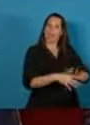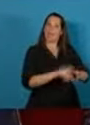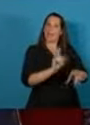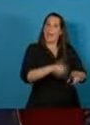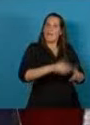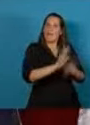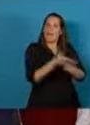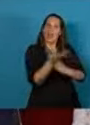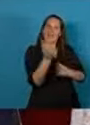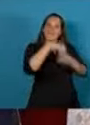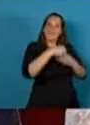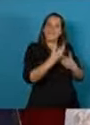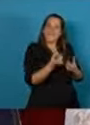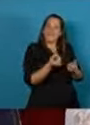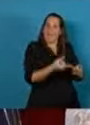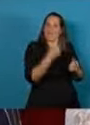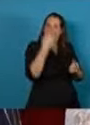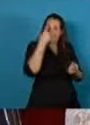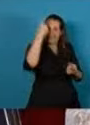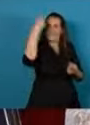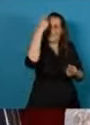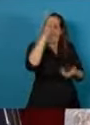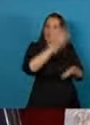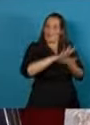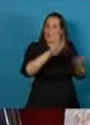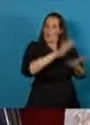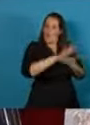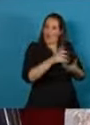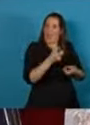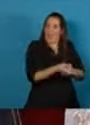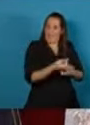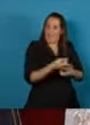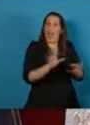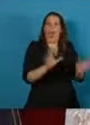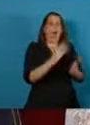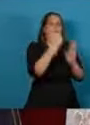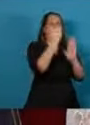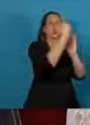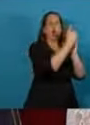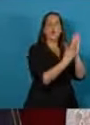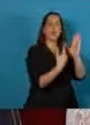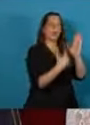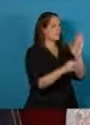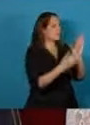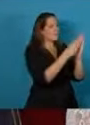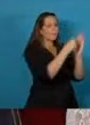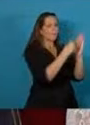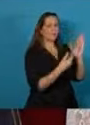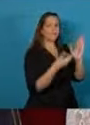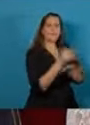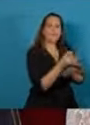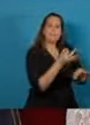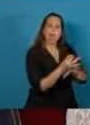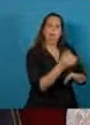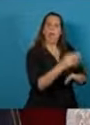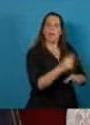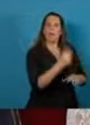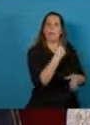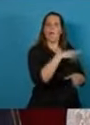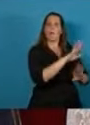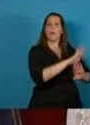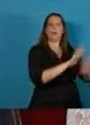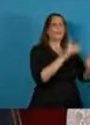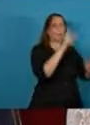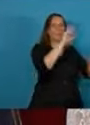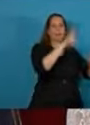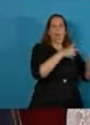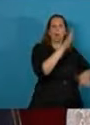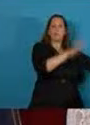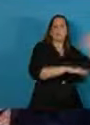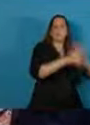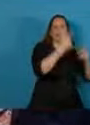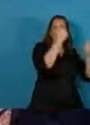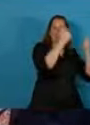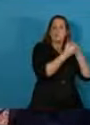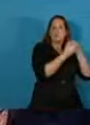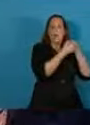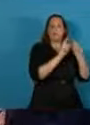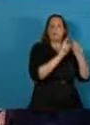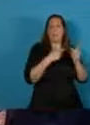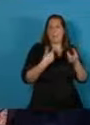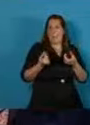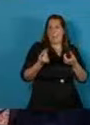a través de contenidos que sean desarrollados y diseminados por la pauta publicitaria que se pone en marcha con los recursos del Estado